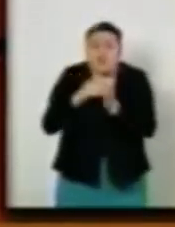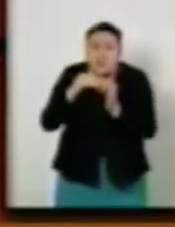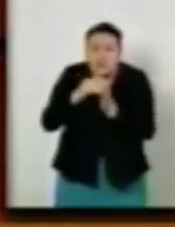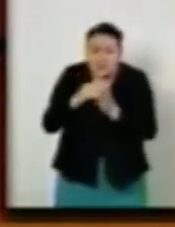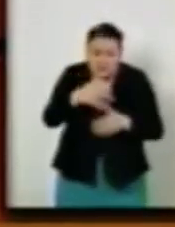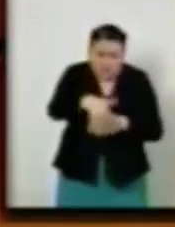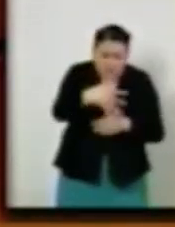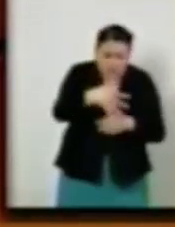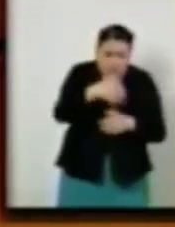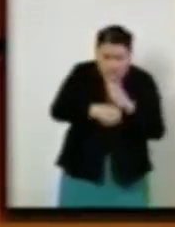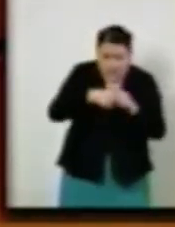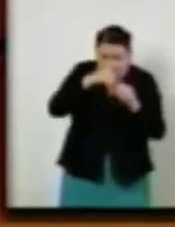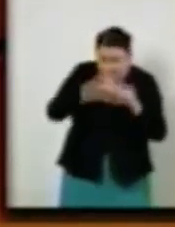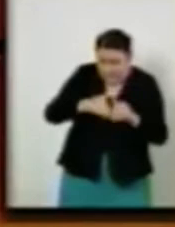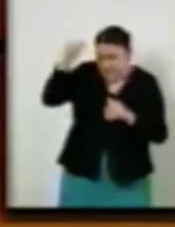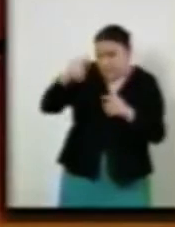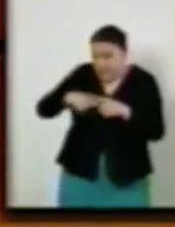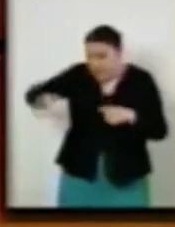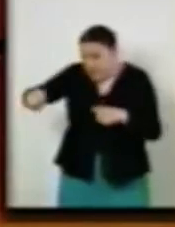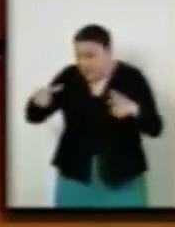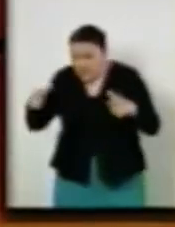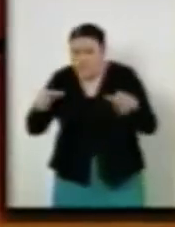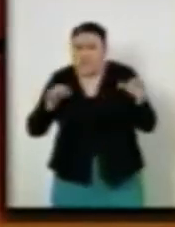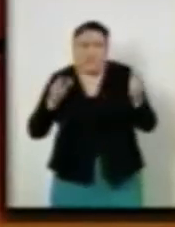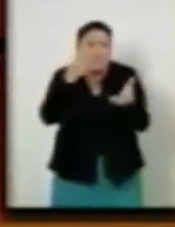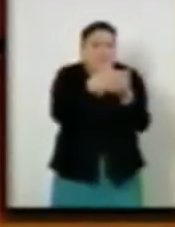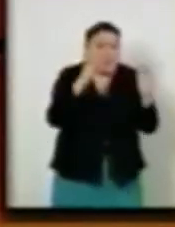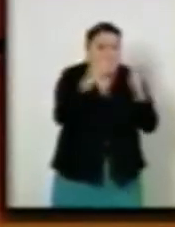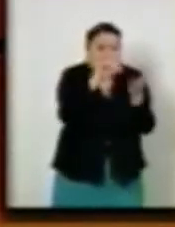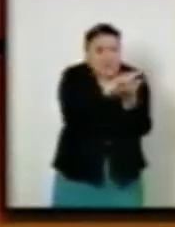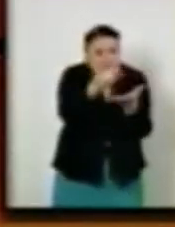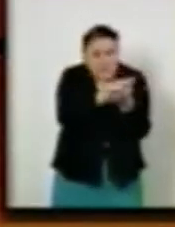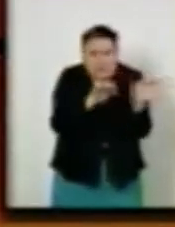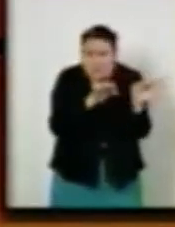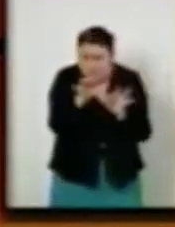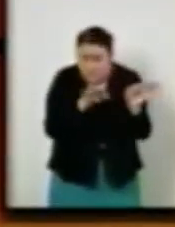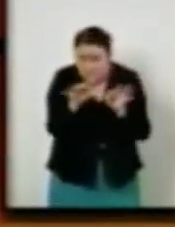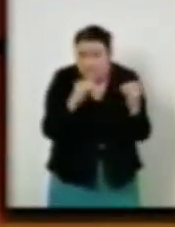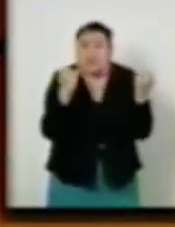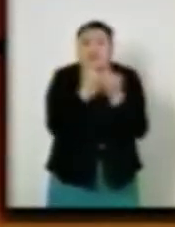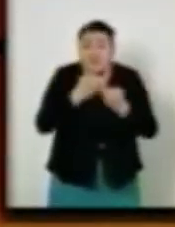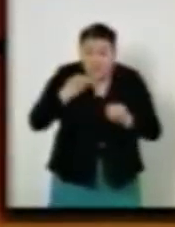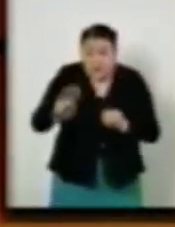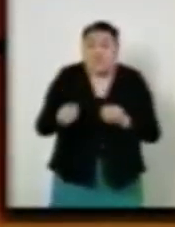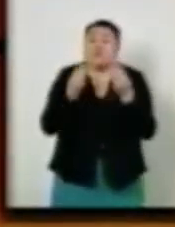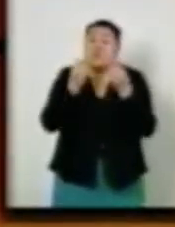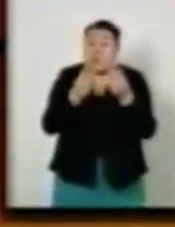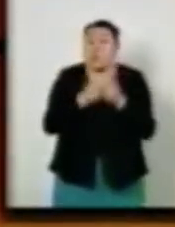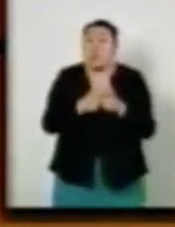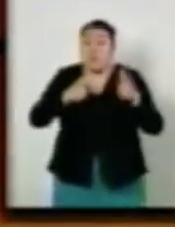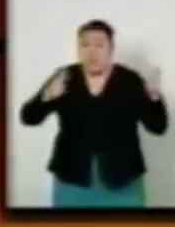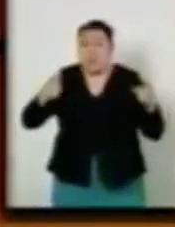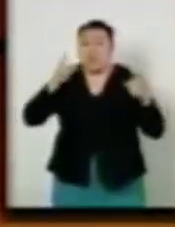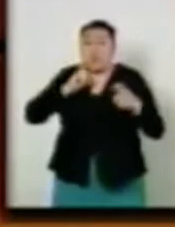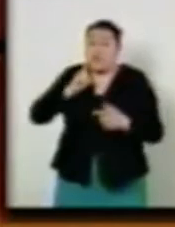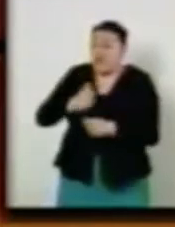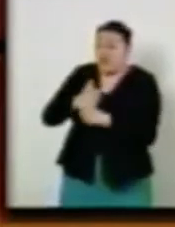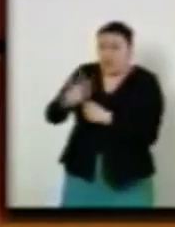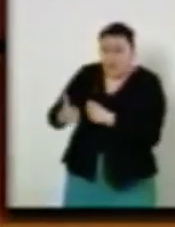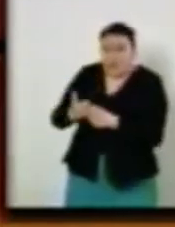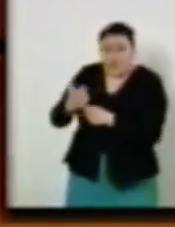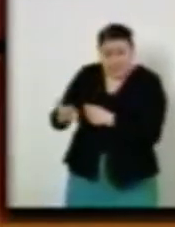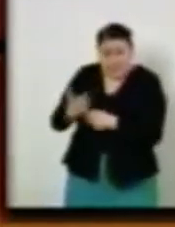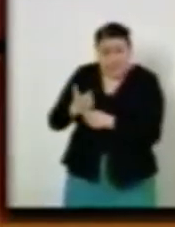15 años, siendo el trabajo doméstico una fuente importante de empleo asalariado para las mujeres, pues